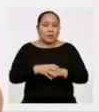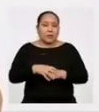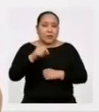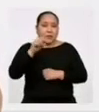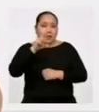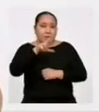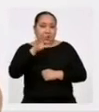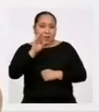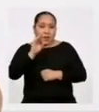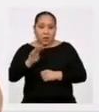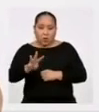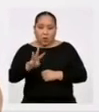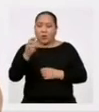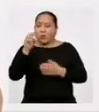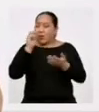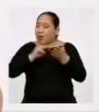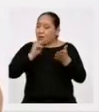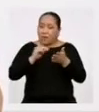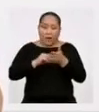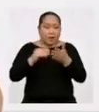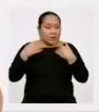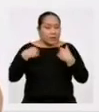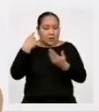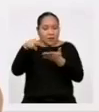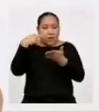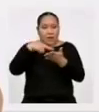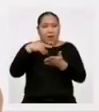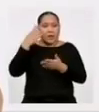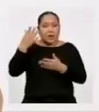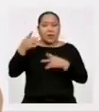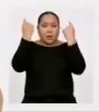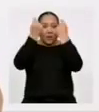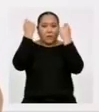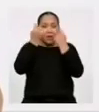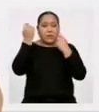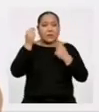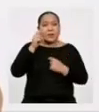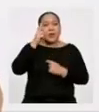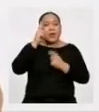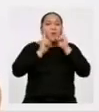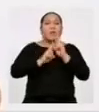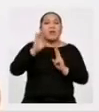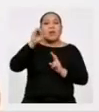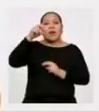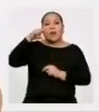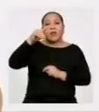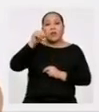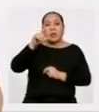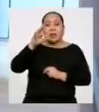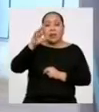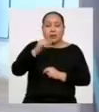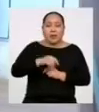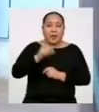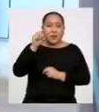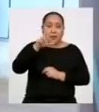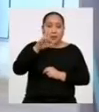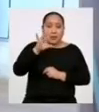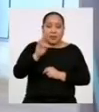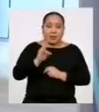que más se repite Entre las y los danzantes De la fiesta de la Virgen de la Candelaria Es 37